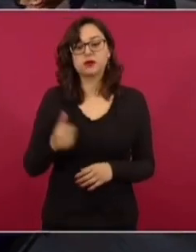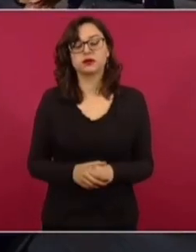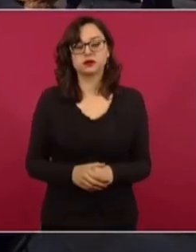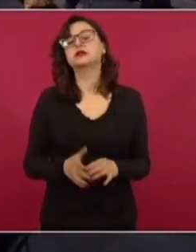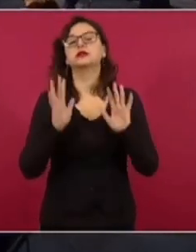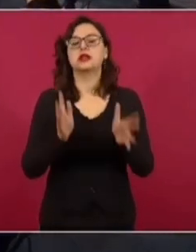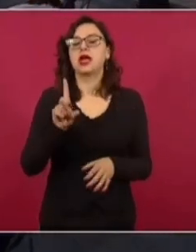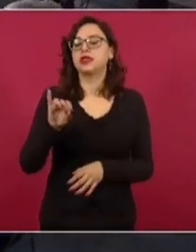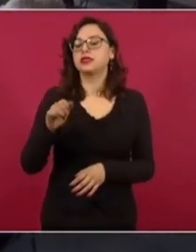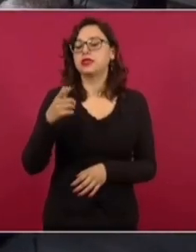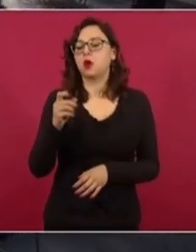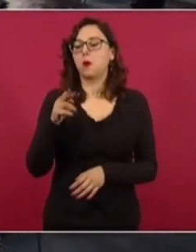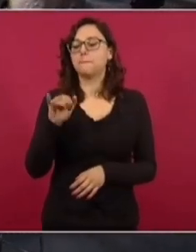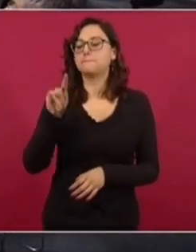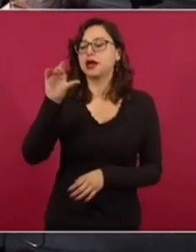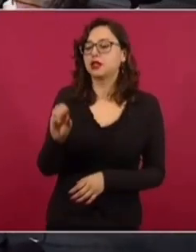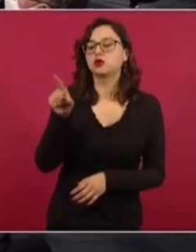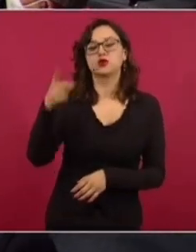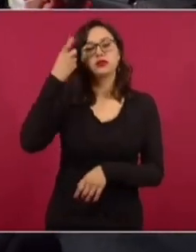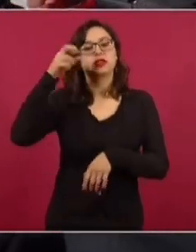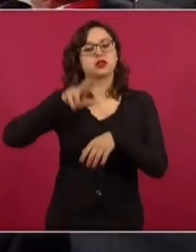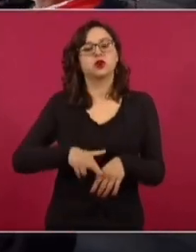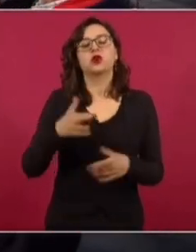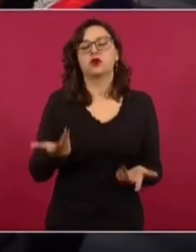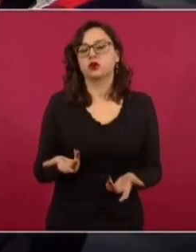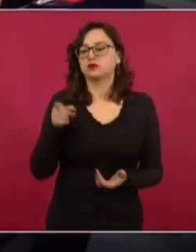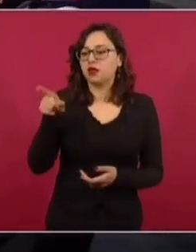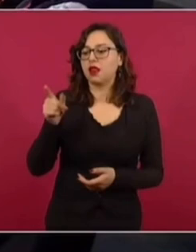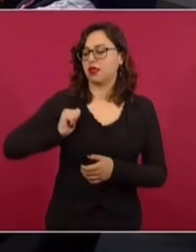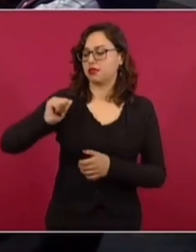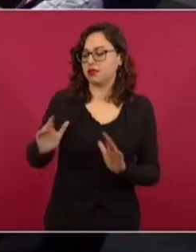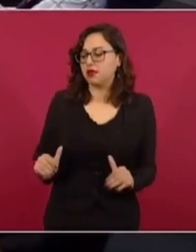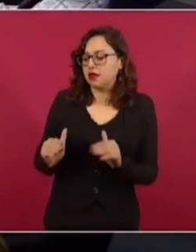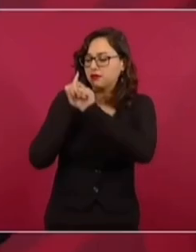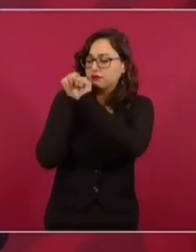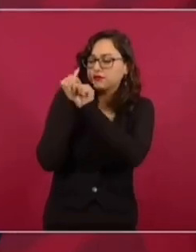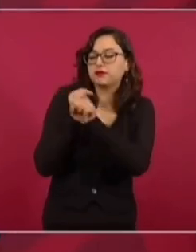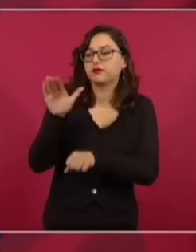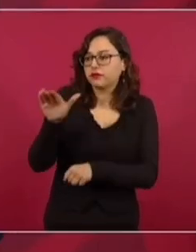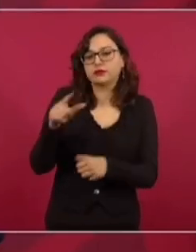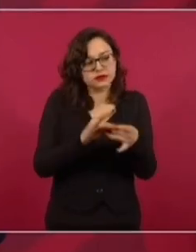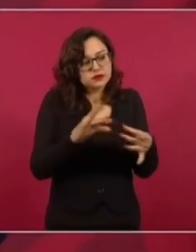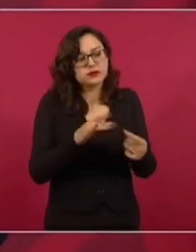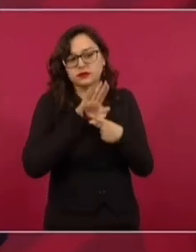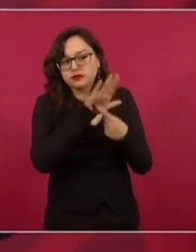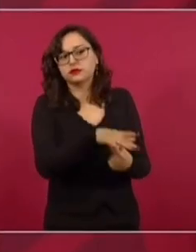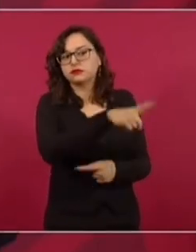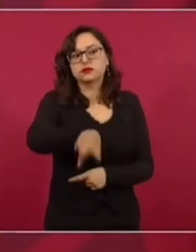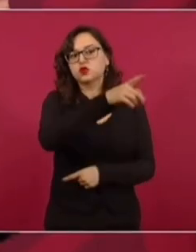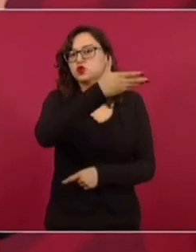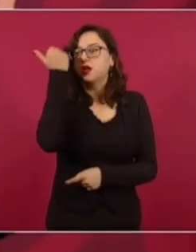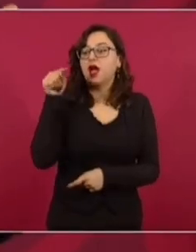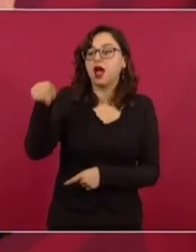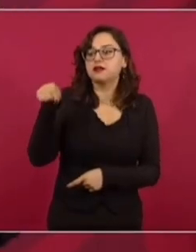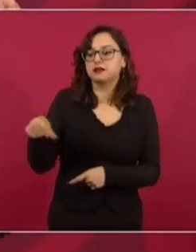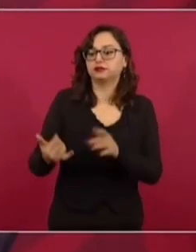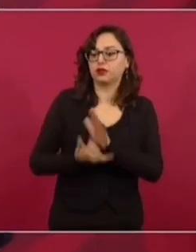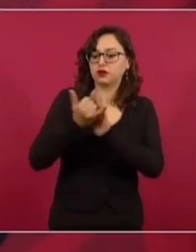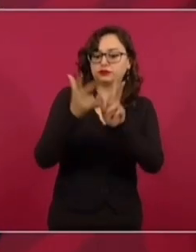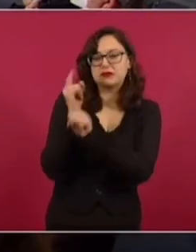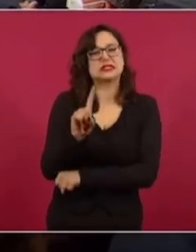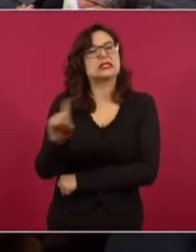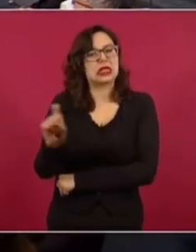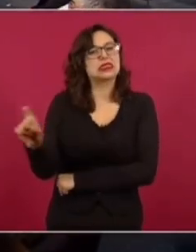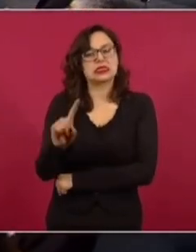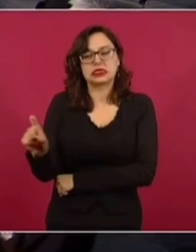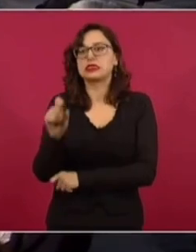director de Antropología, que explique lo que significa el rescate arqueológico que se está llevando a cabo con la construcción del Tren